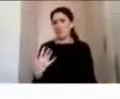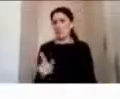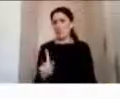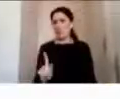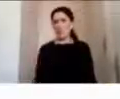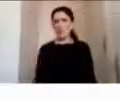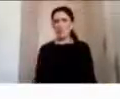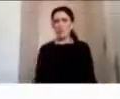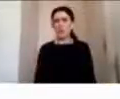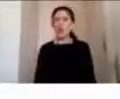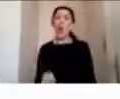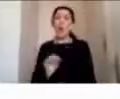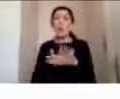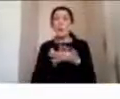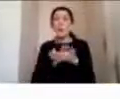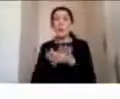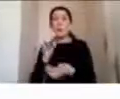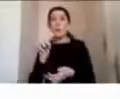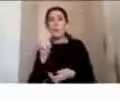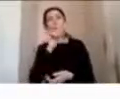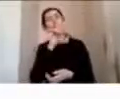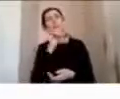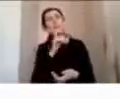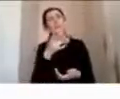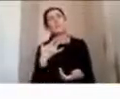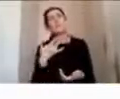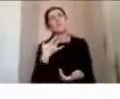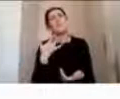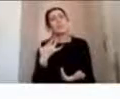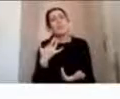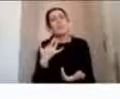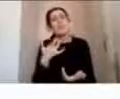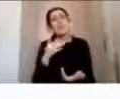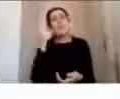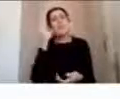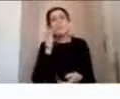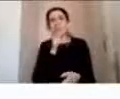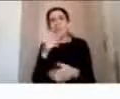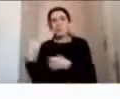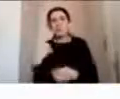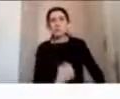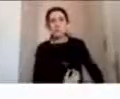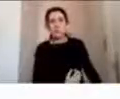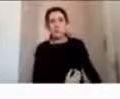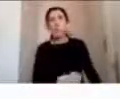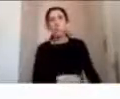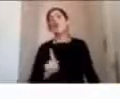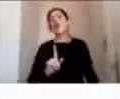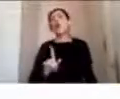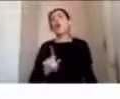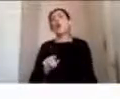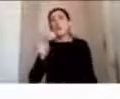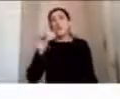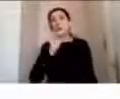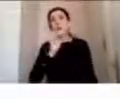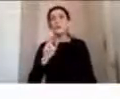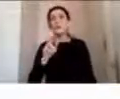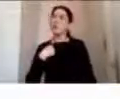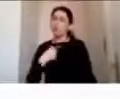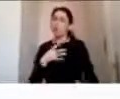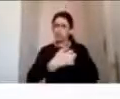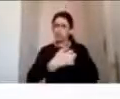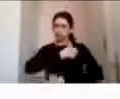uno les pregunta a accidentes que por qué llevan a su hijo sin cinturón de seguridad, no es que yo lo llevaba bien sujeto, yo lo llevaba bien firme. ¿Sí?